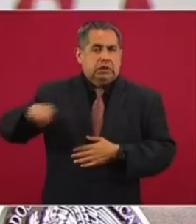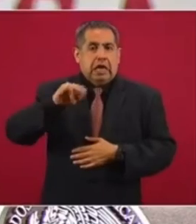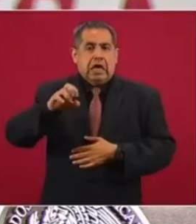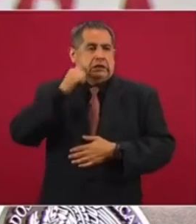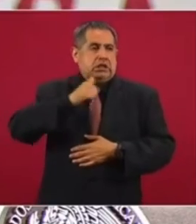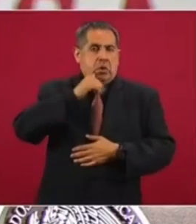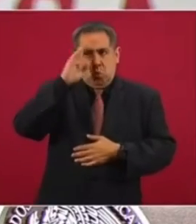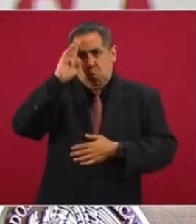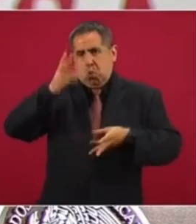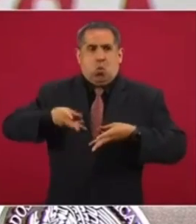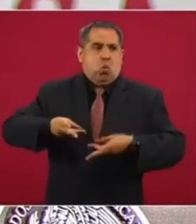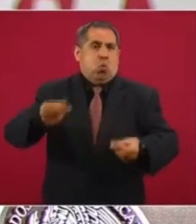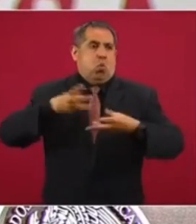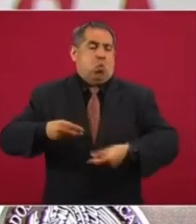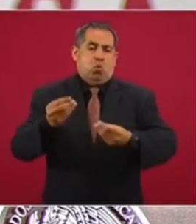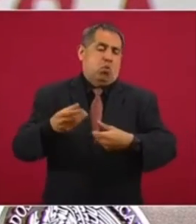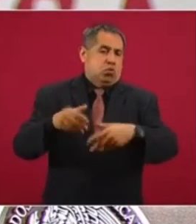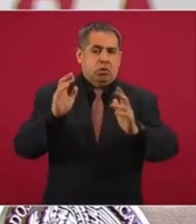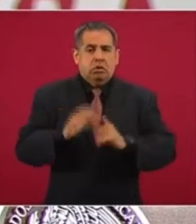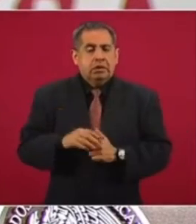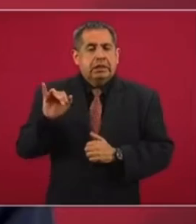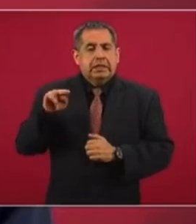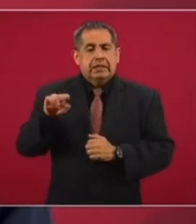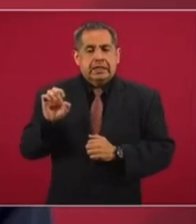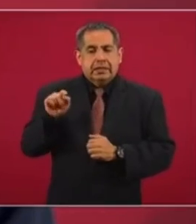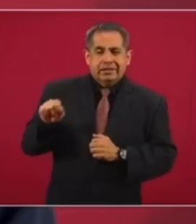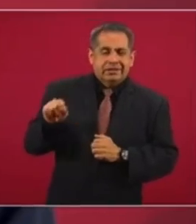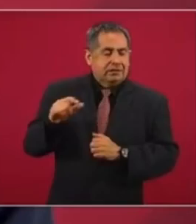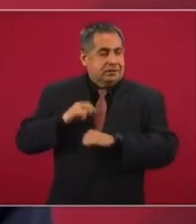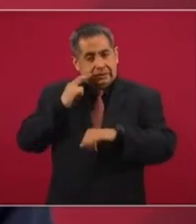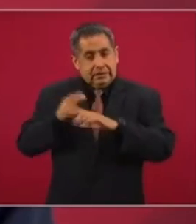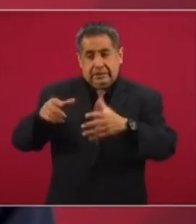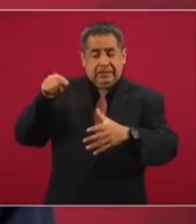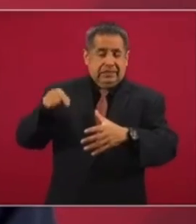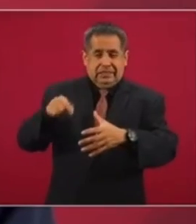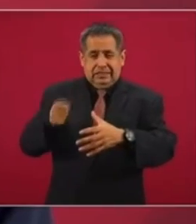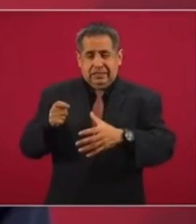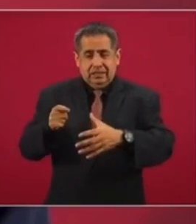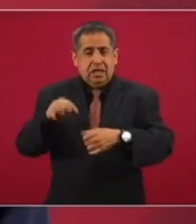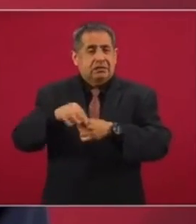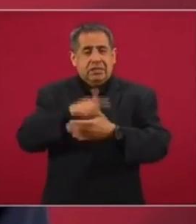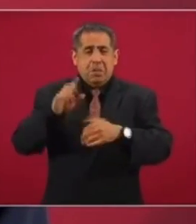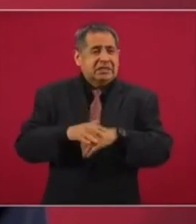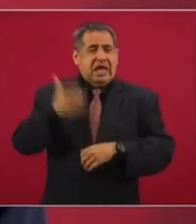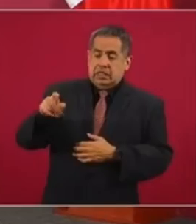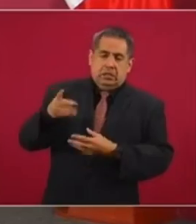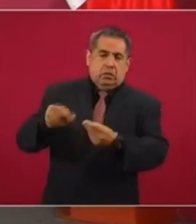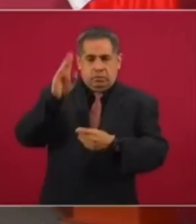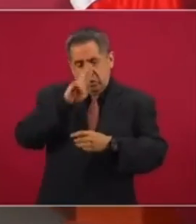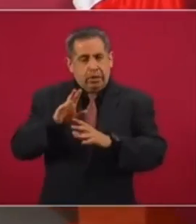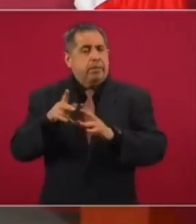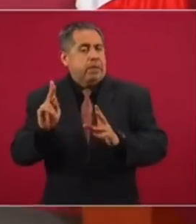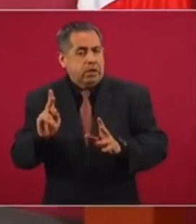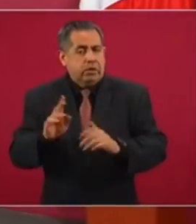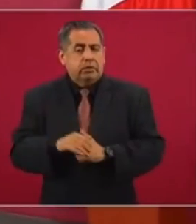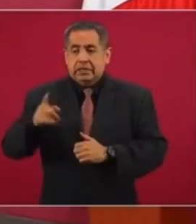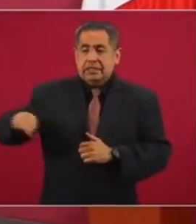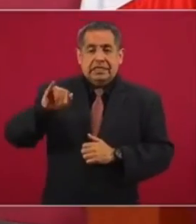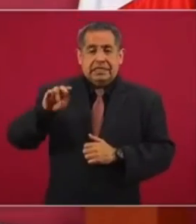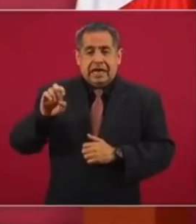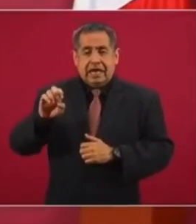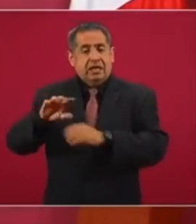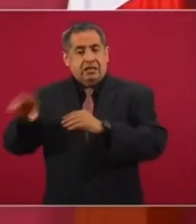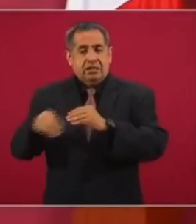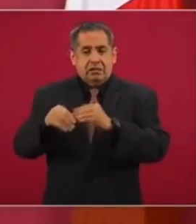gastan muchísimo. El INE es el organismo de elecciones más caro del mundo. Pero además ellos se le